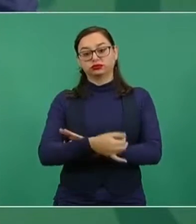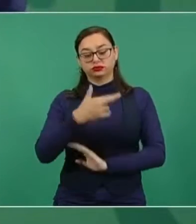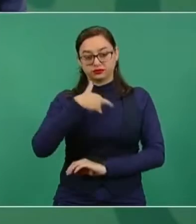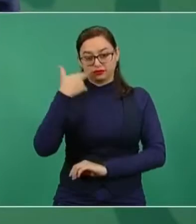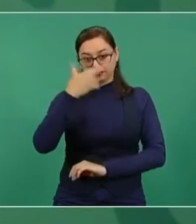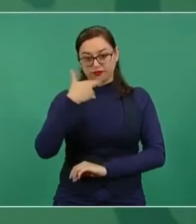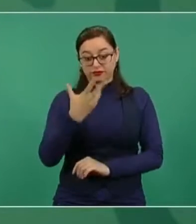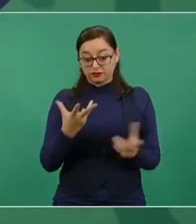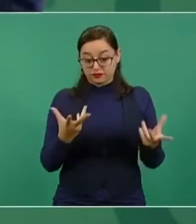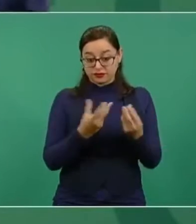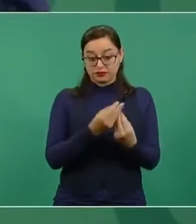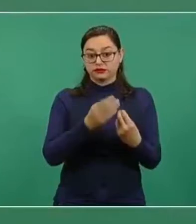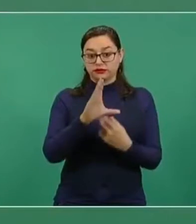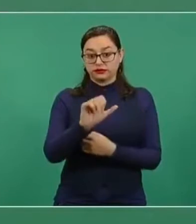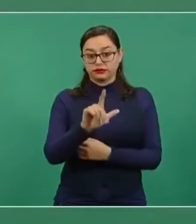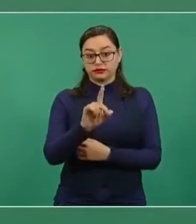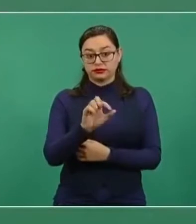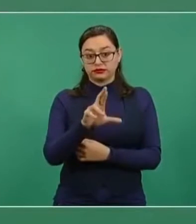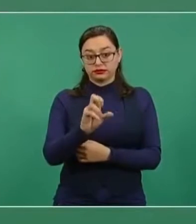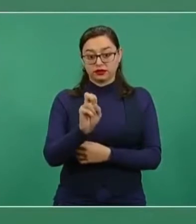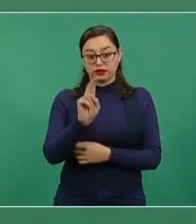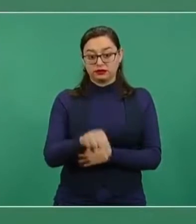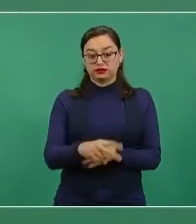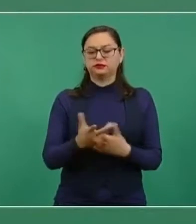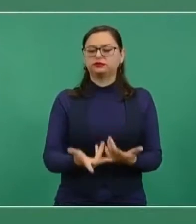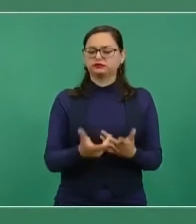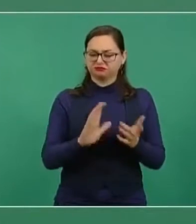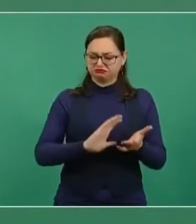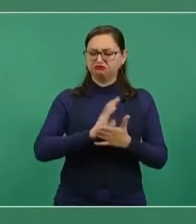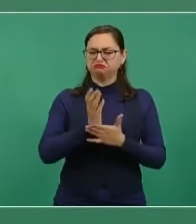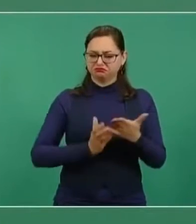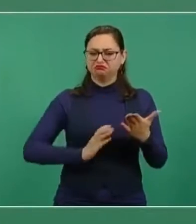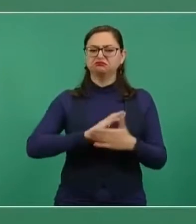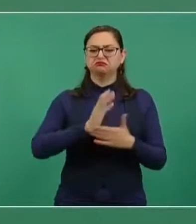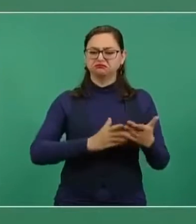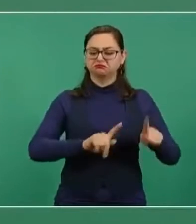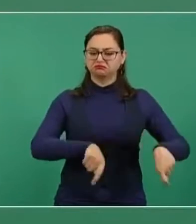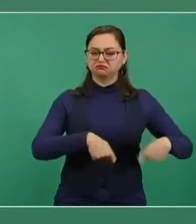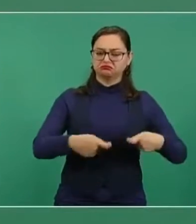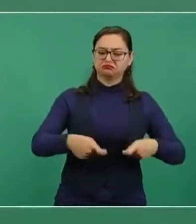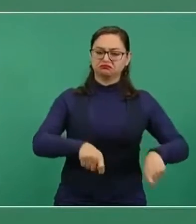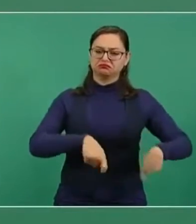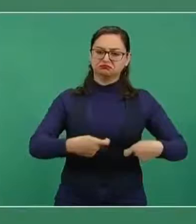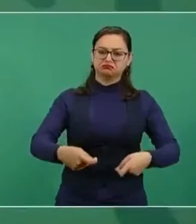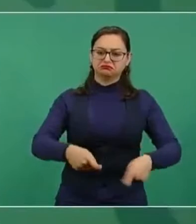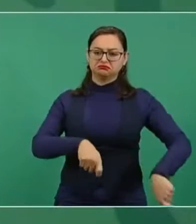con Fox y con Calderón, le entregaron contratos como